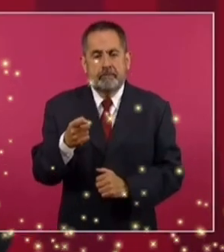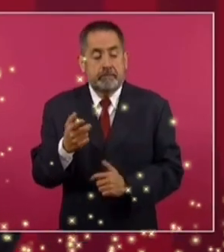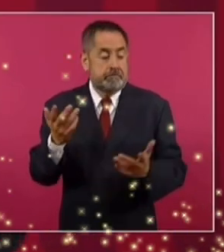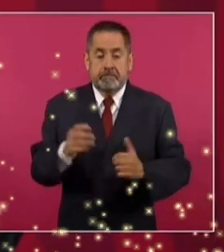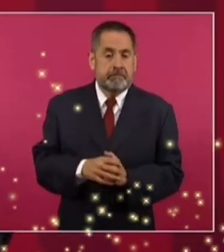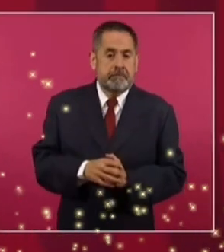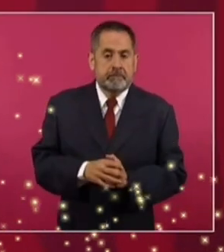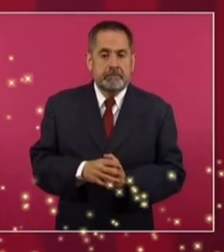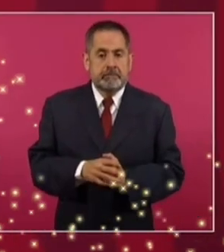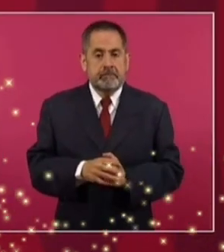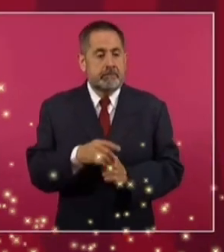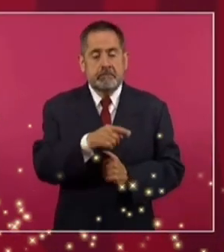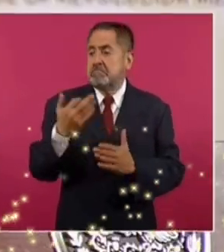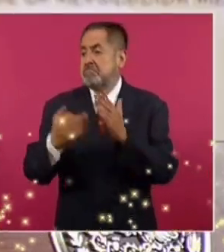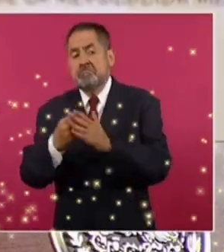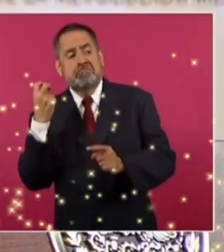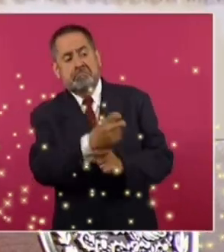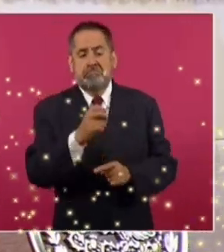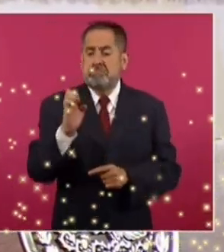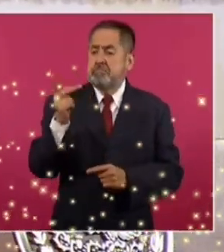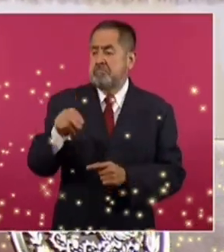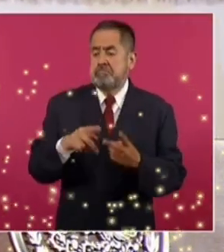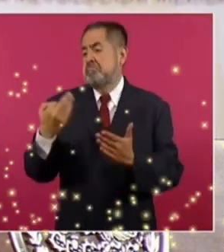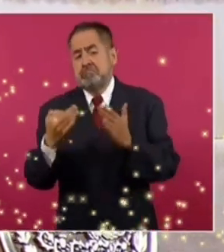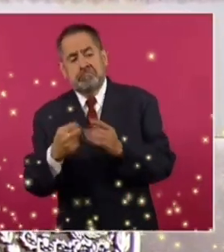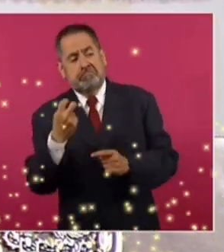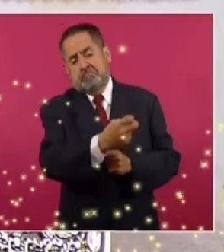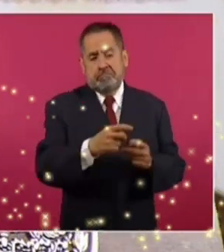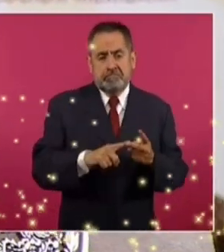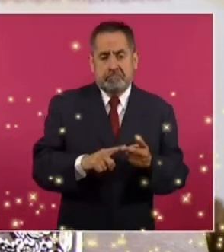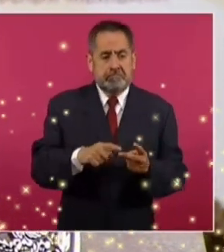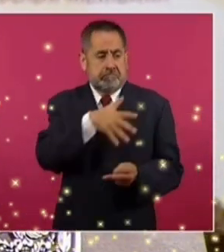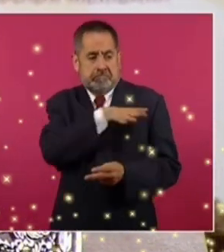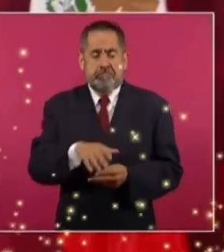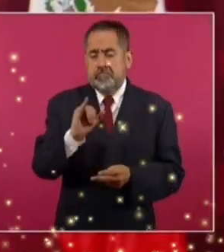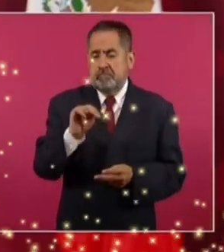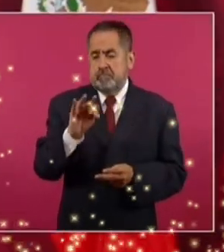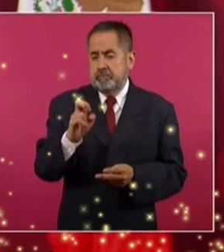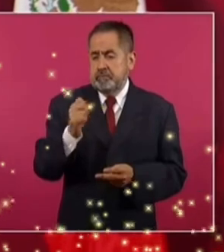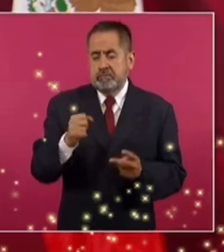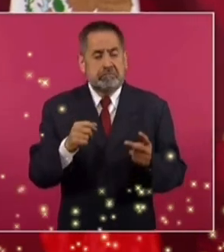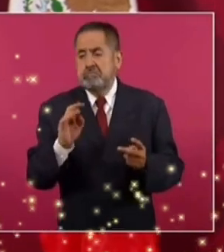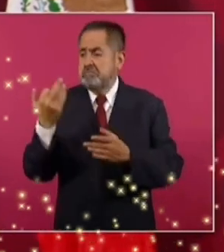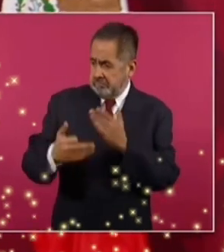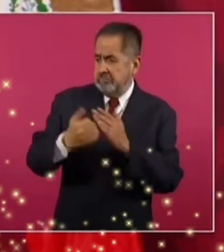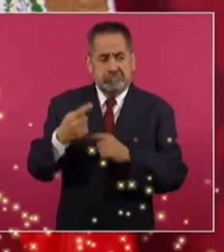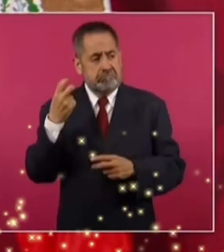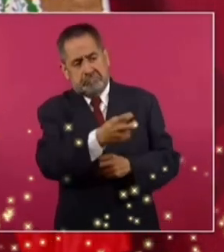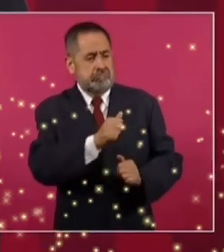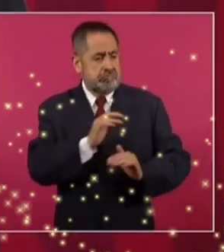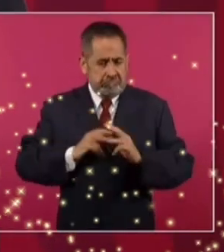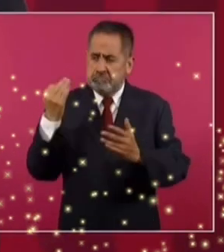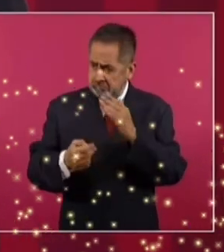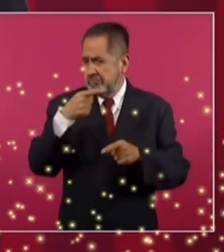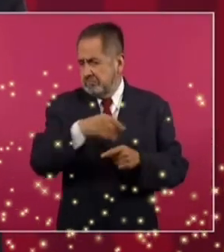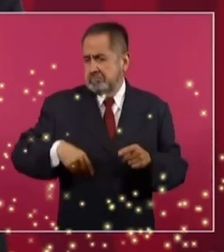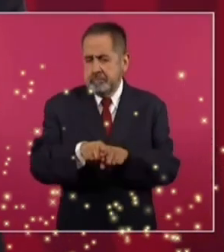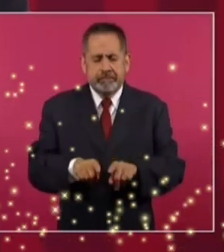¿qué si no se está incluyendo a Peña? ¿Qué si no se está incluyendo al general Sinfuegos? ¿Qué si no se está incluyendo al ejército?